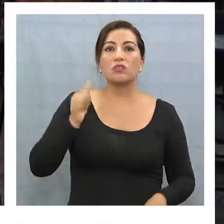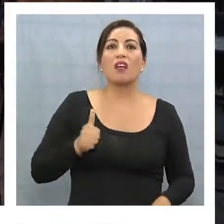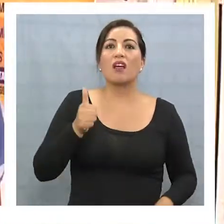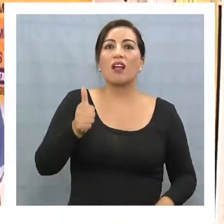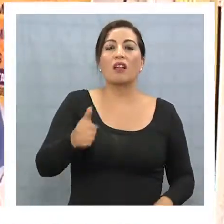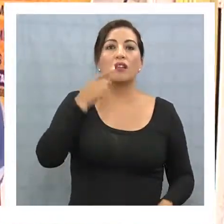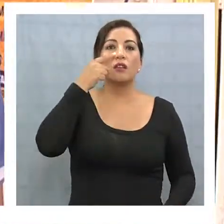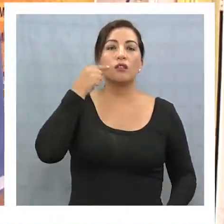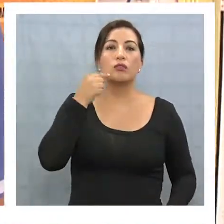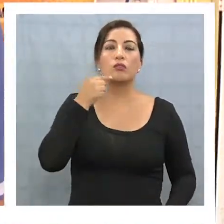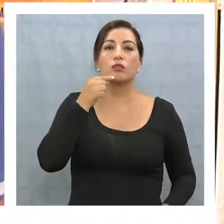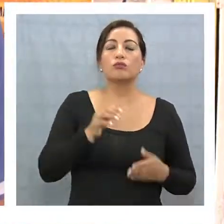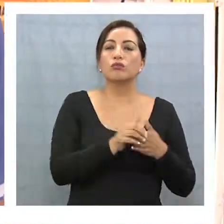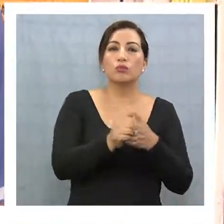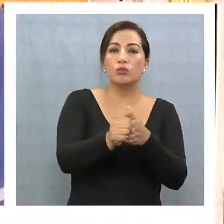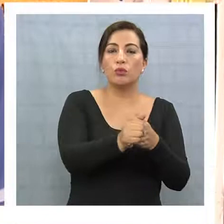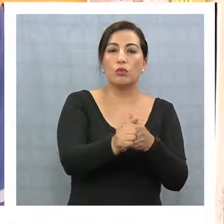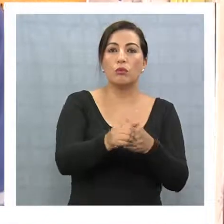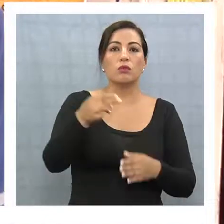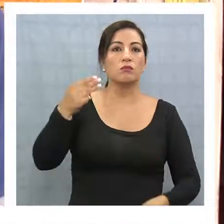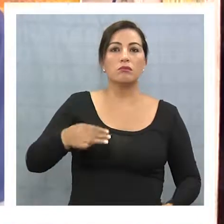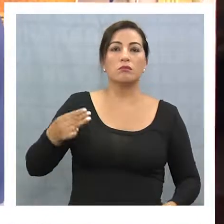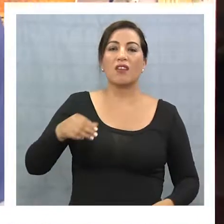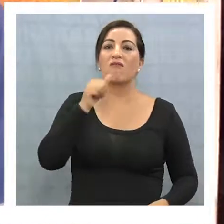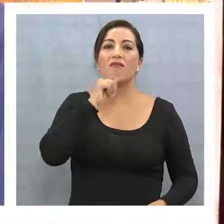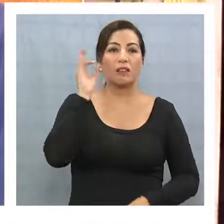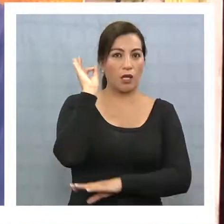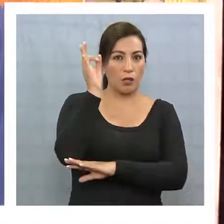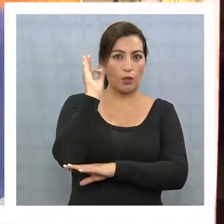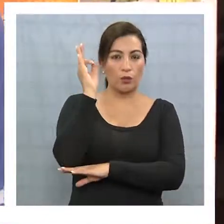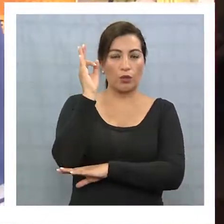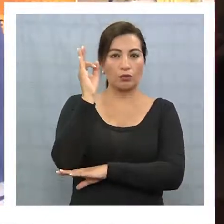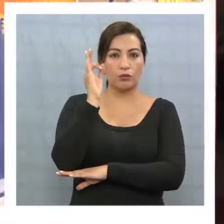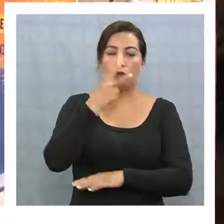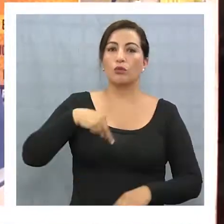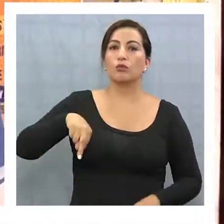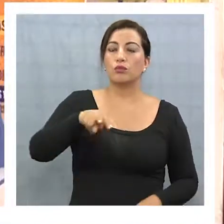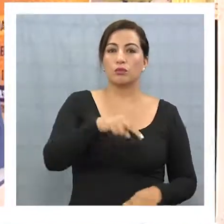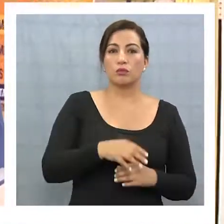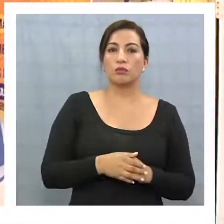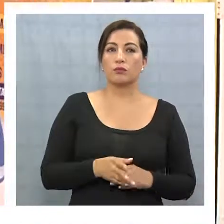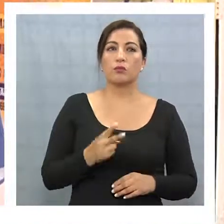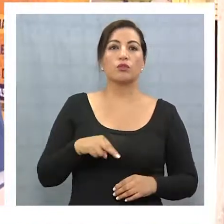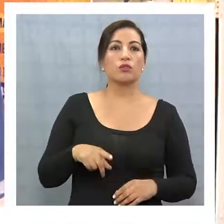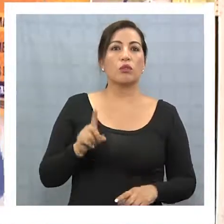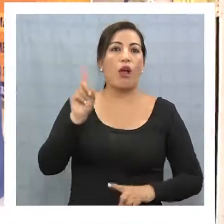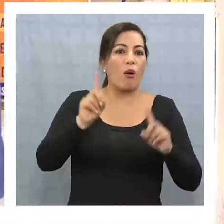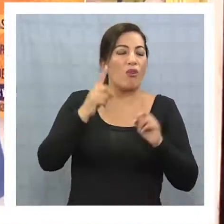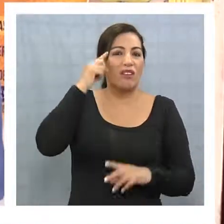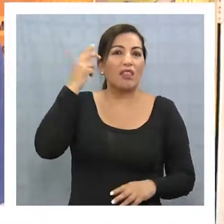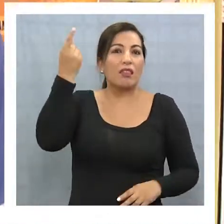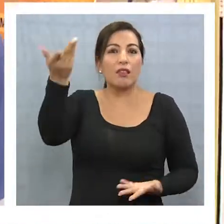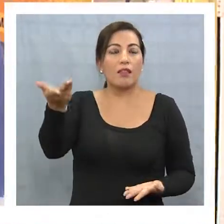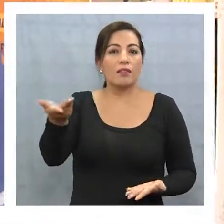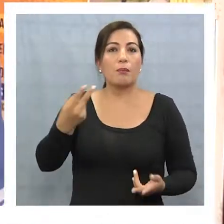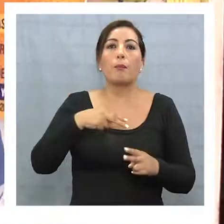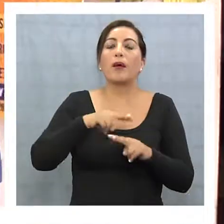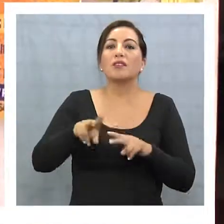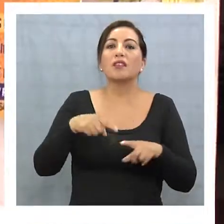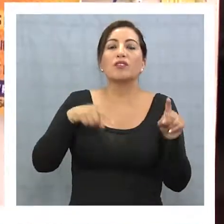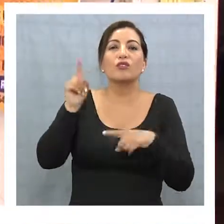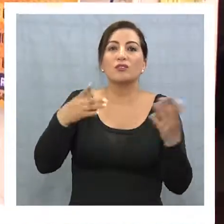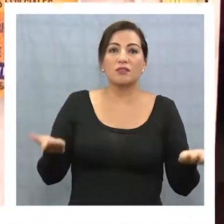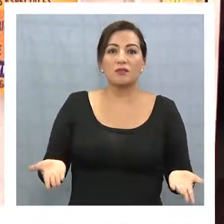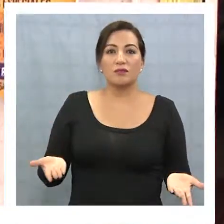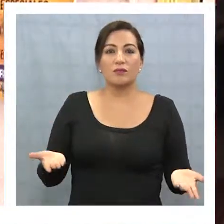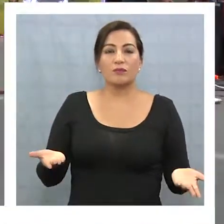municipalidad. No ha hecho una reunión con los operadores, de repente los operadores pueden aportar alguna idea para hacer algo. No ha